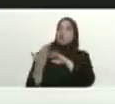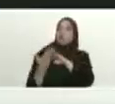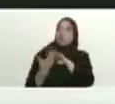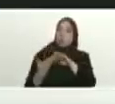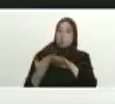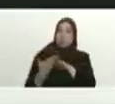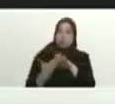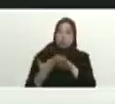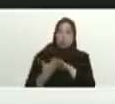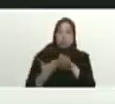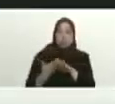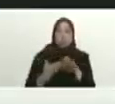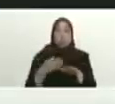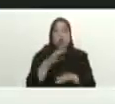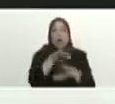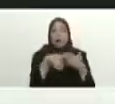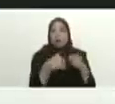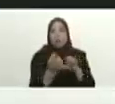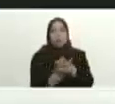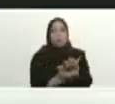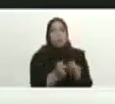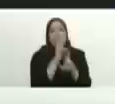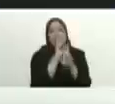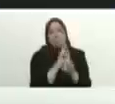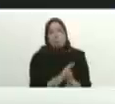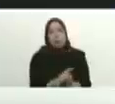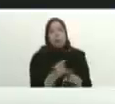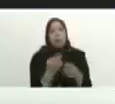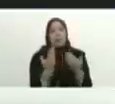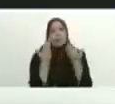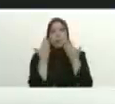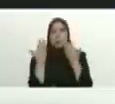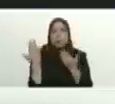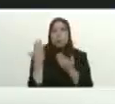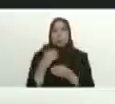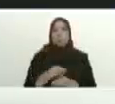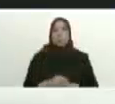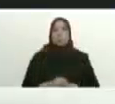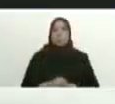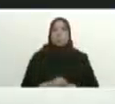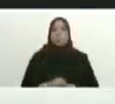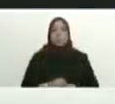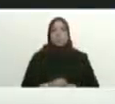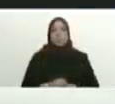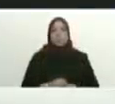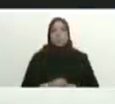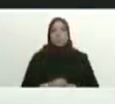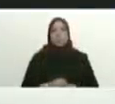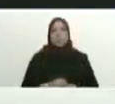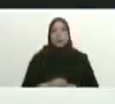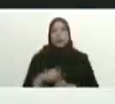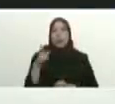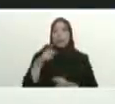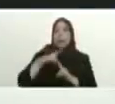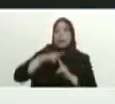dando respuesta a nuestro pueblo igualmente entonces nos vamos para el Táchira allá en el Táchira